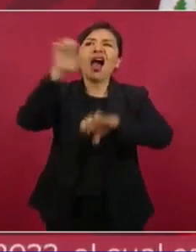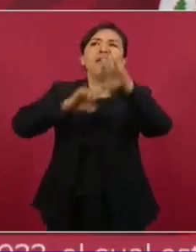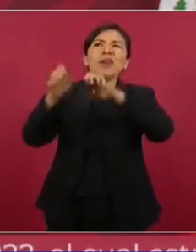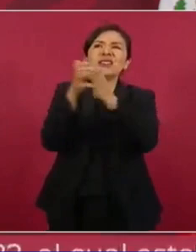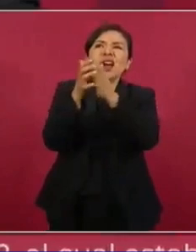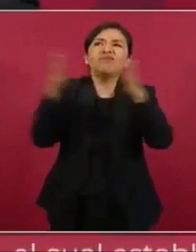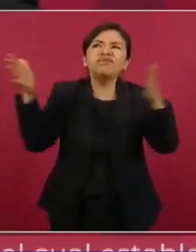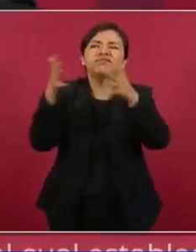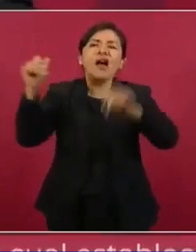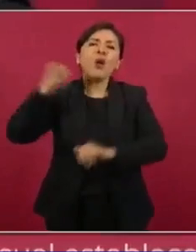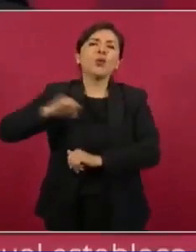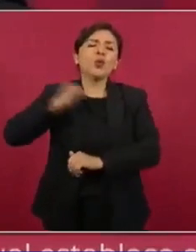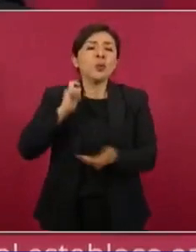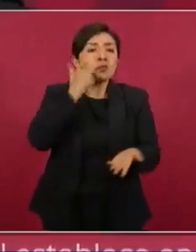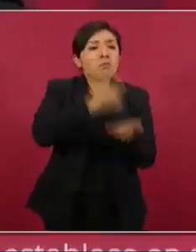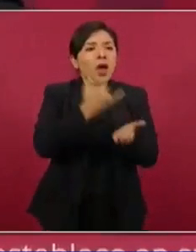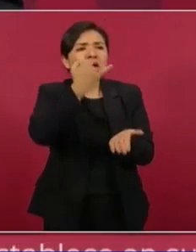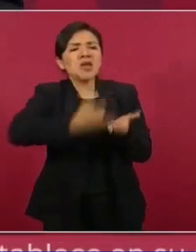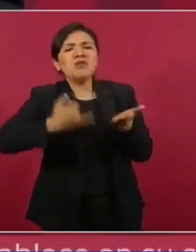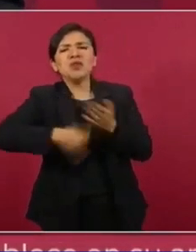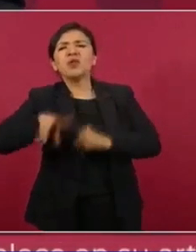que no pagaban impuestos